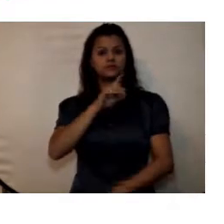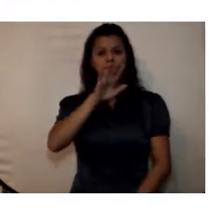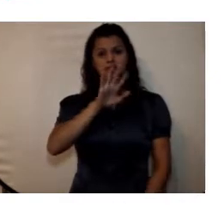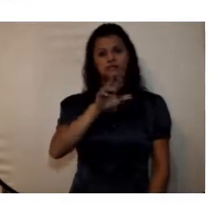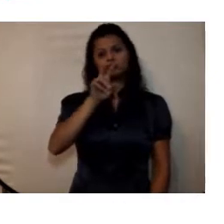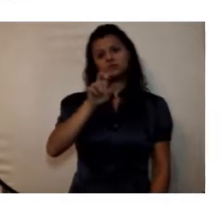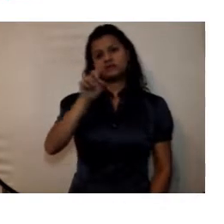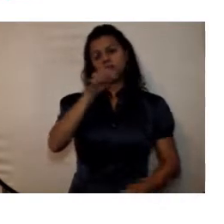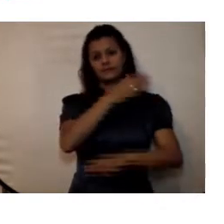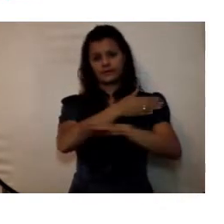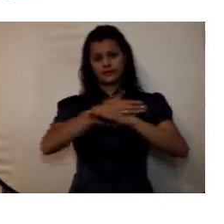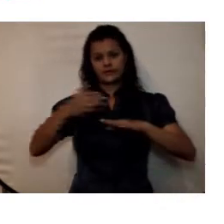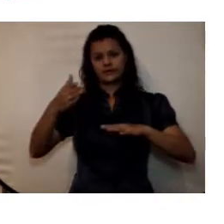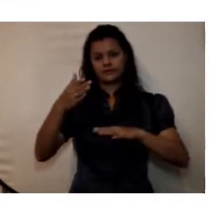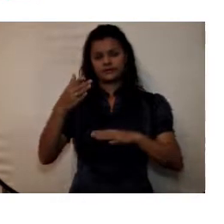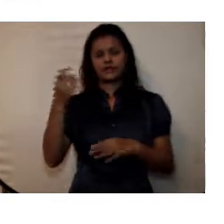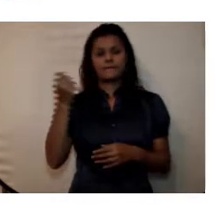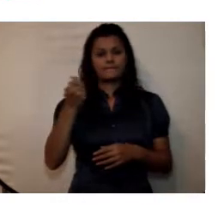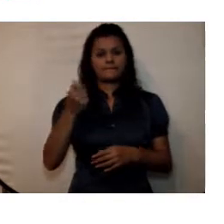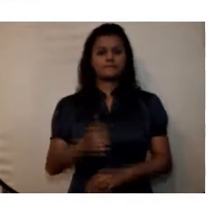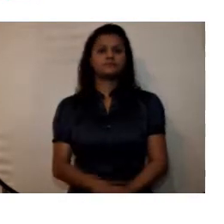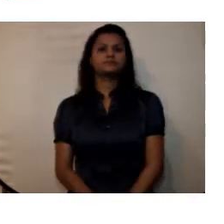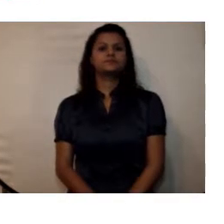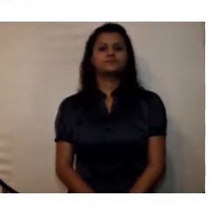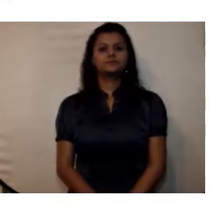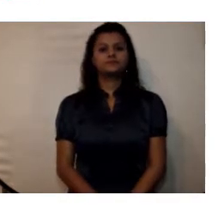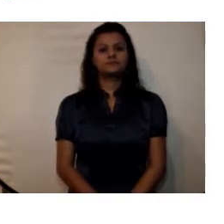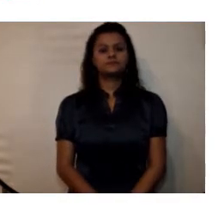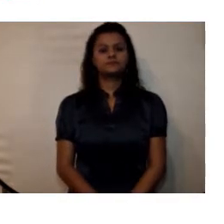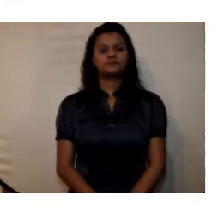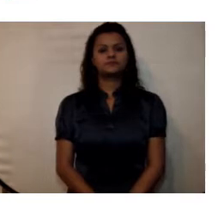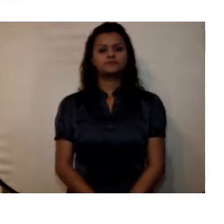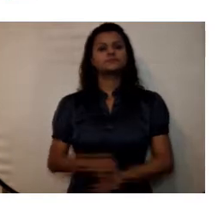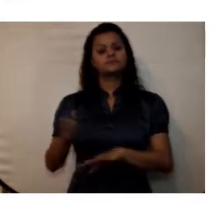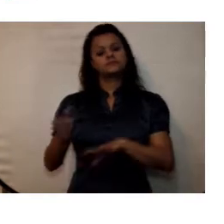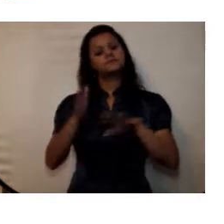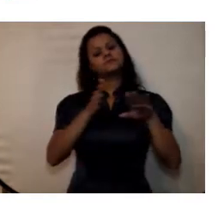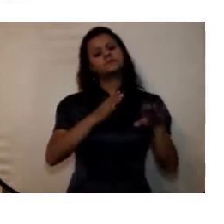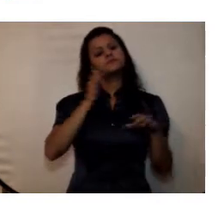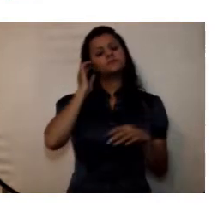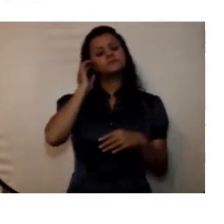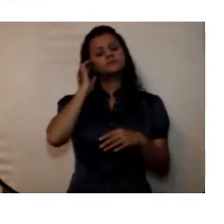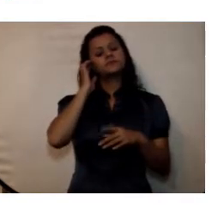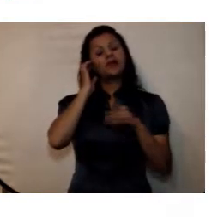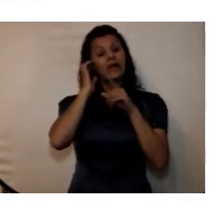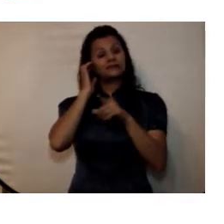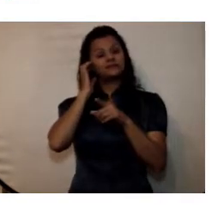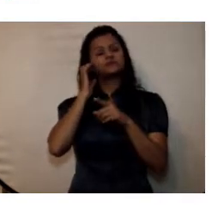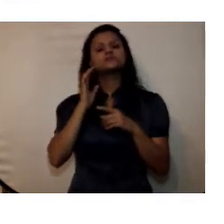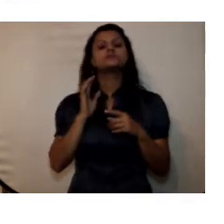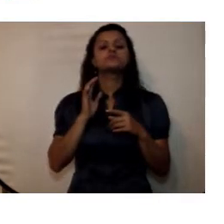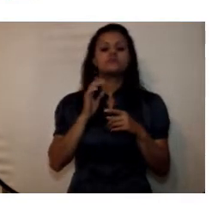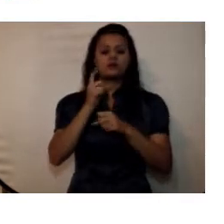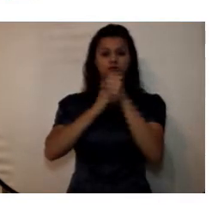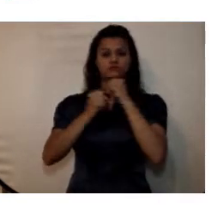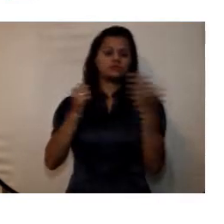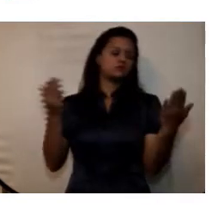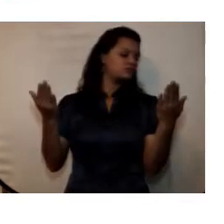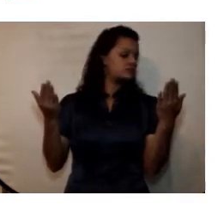un 10% 10% de incremento respecto al año anterior